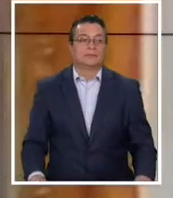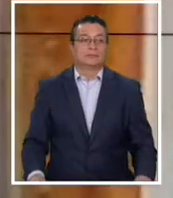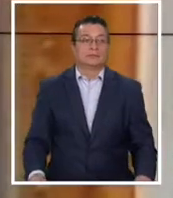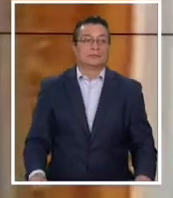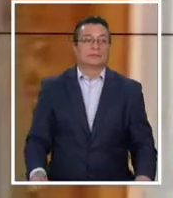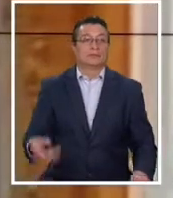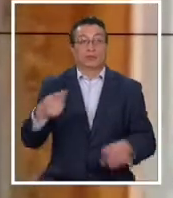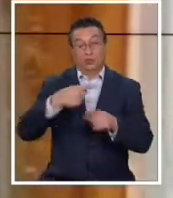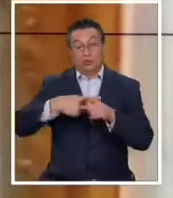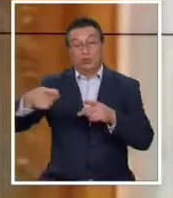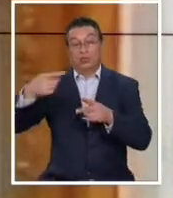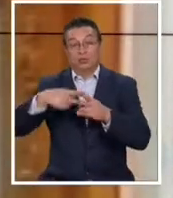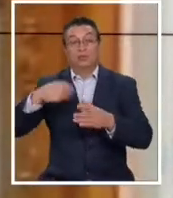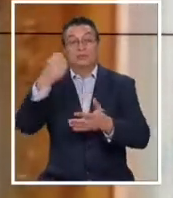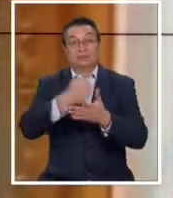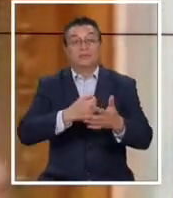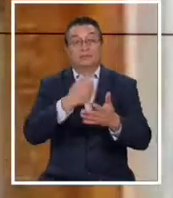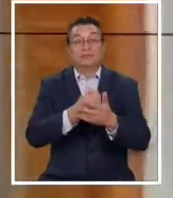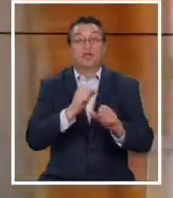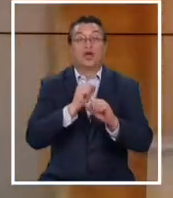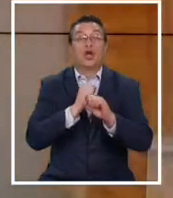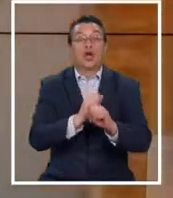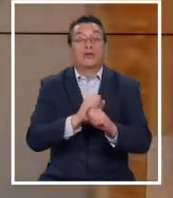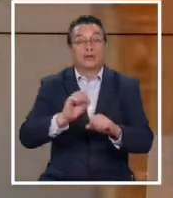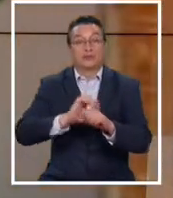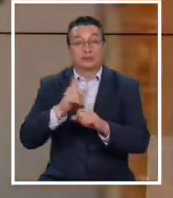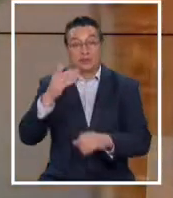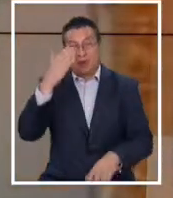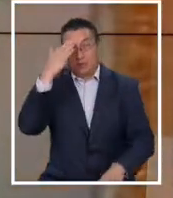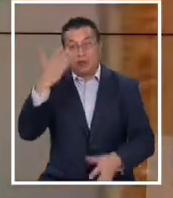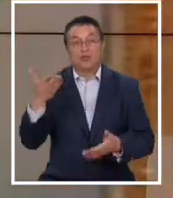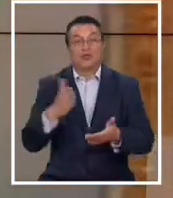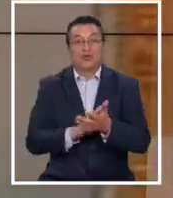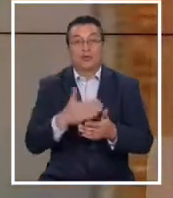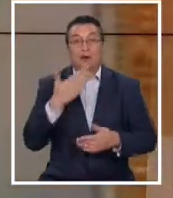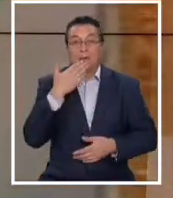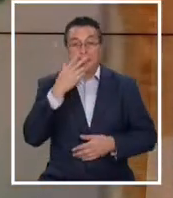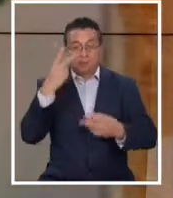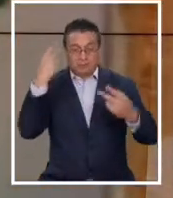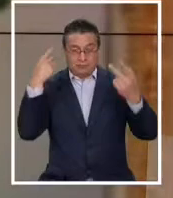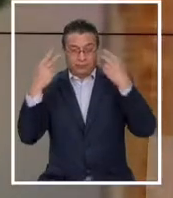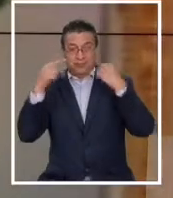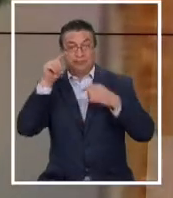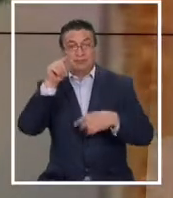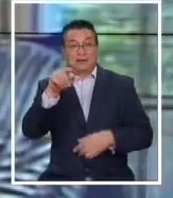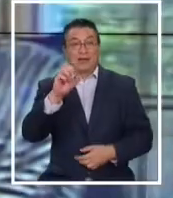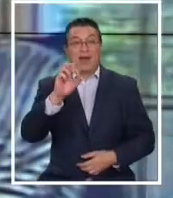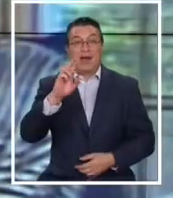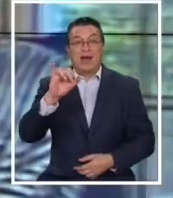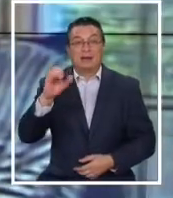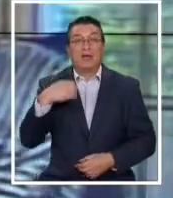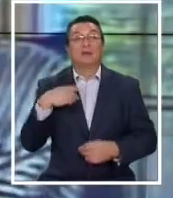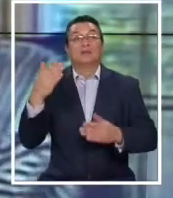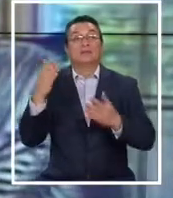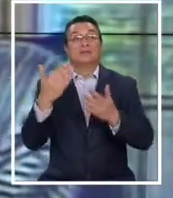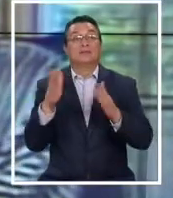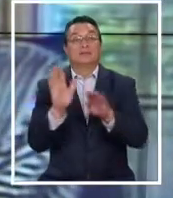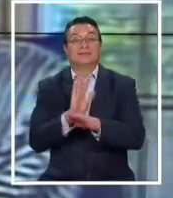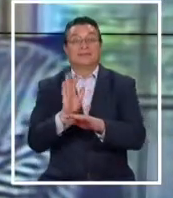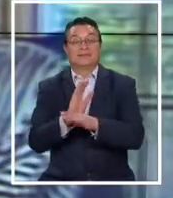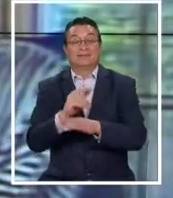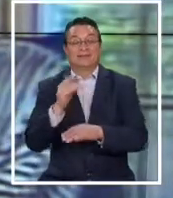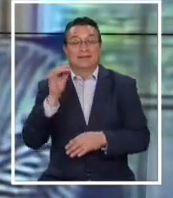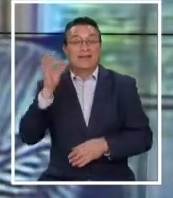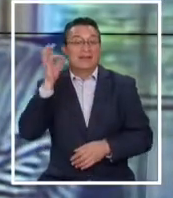Bueno, y tras semanas de lucha contra el COVID-19, esta jornada falleció el destacado estilista Patricio Araya, que se había contagiado durante el montaje de Orquesta de